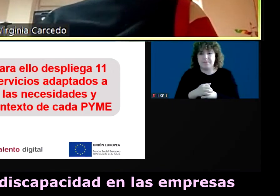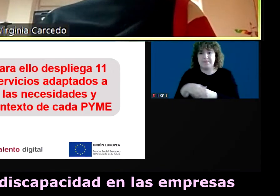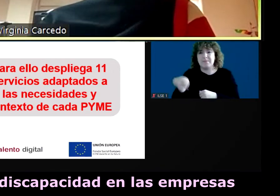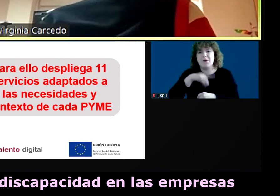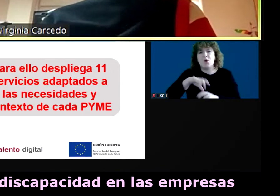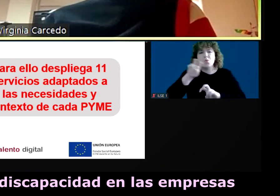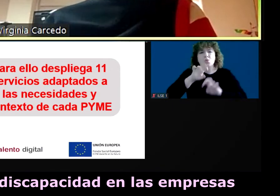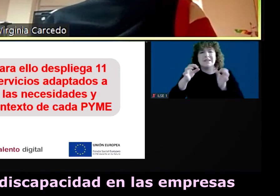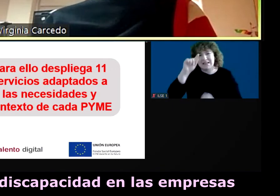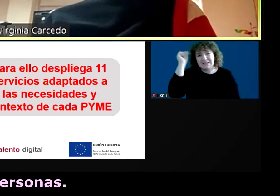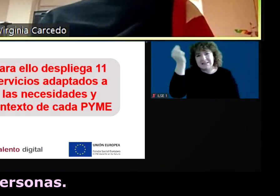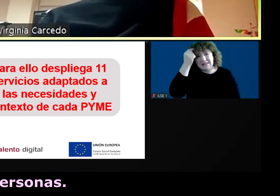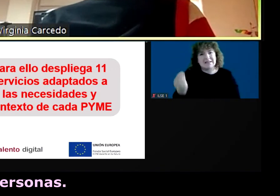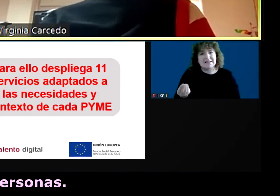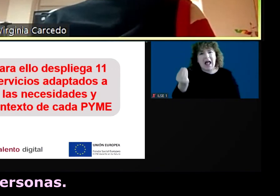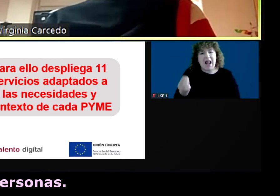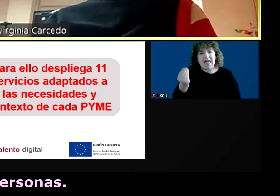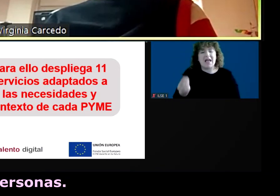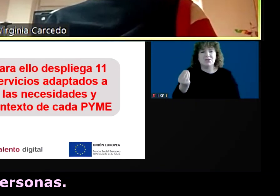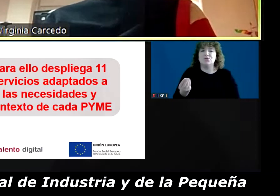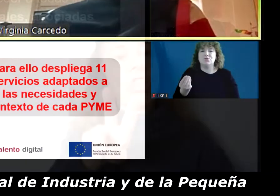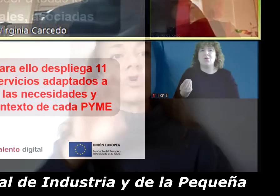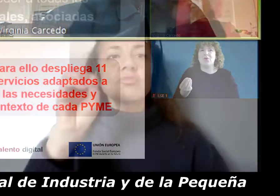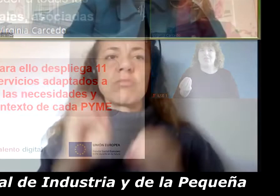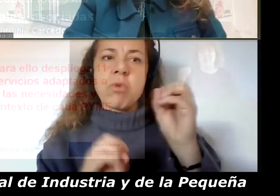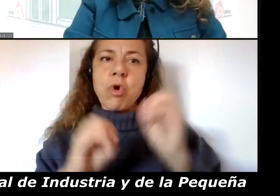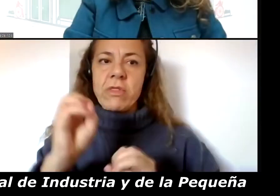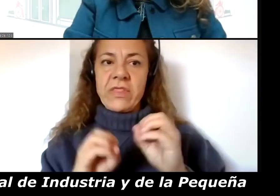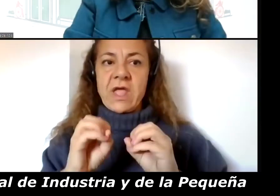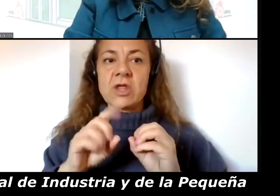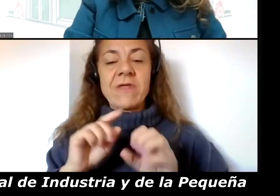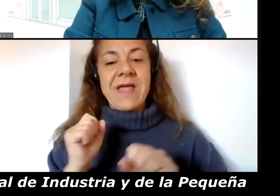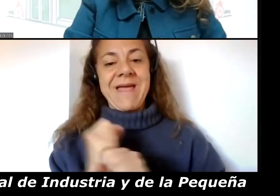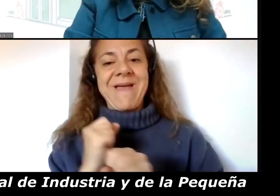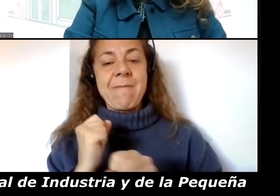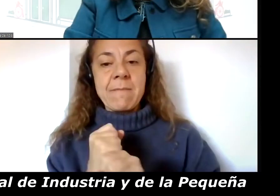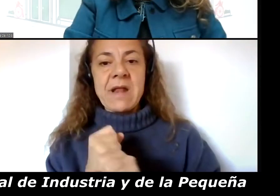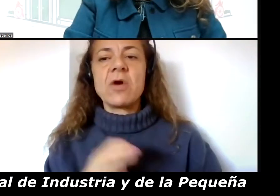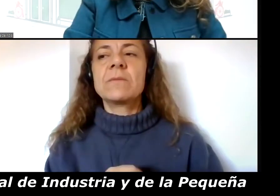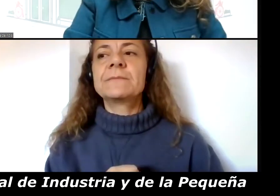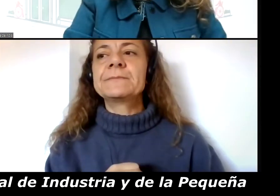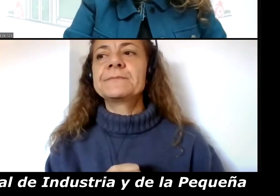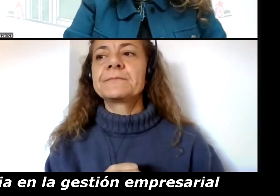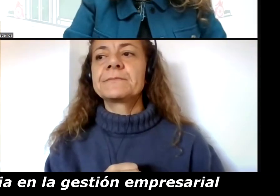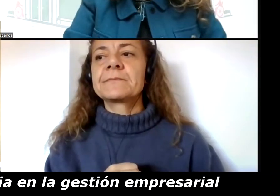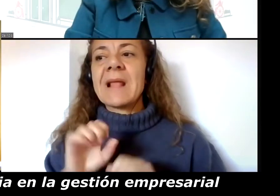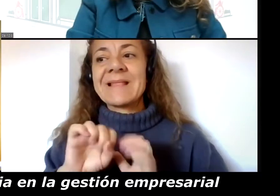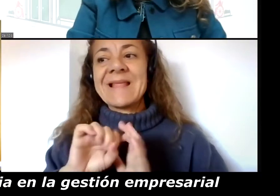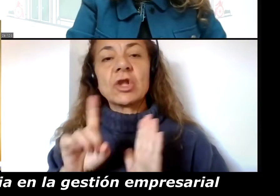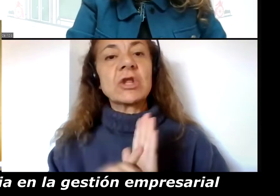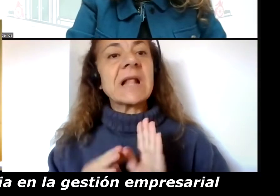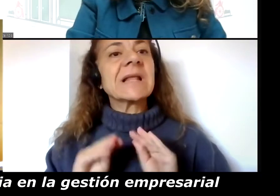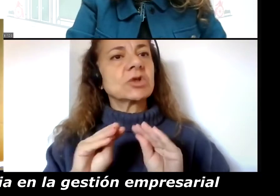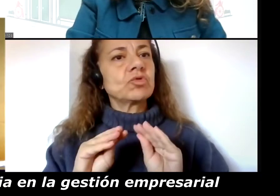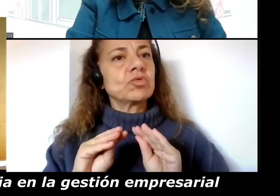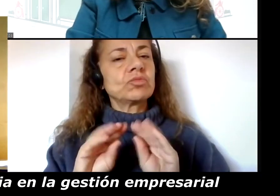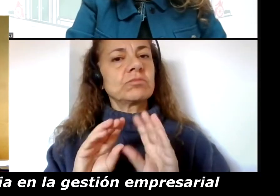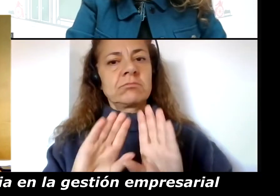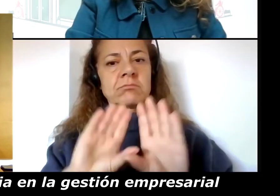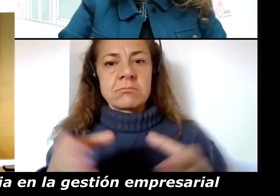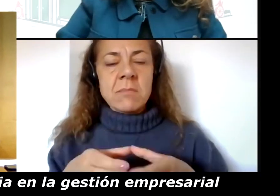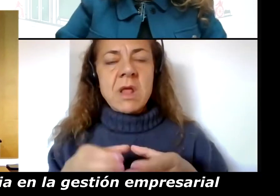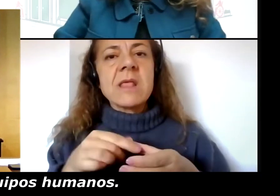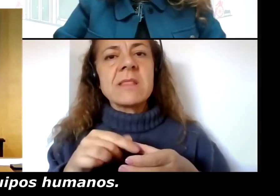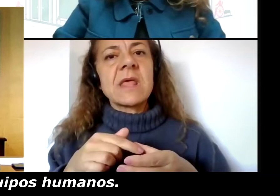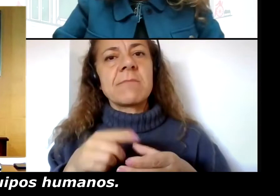discapacidad en las empresas y va sobre personas. Para Raúl Blanco, secretario general de Industria y de la pequeña y mediana empresa, la excelencia en la